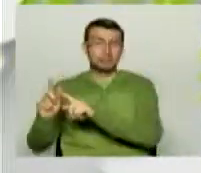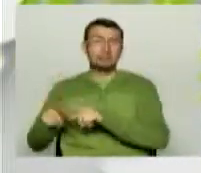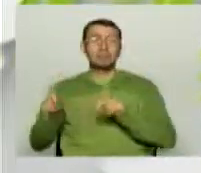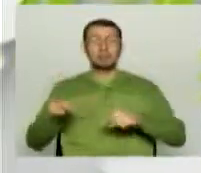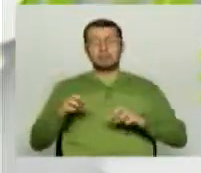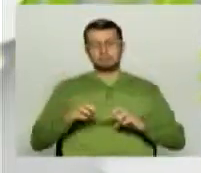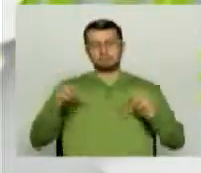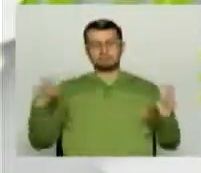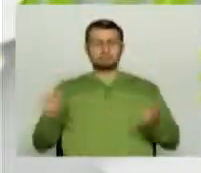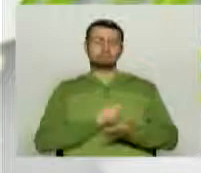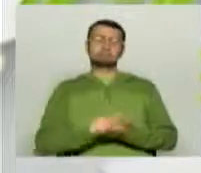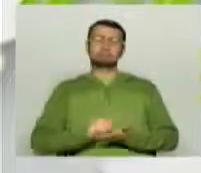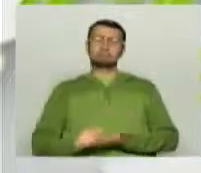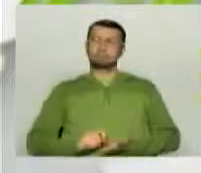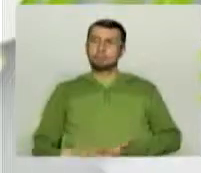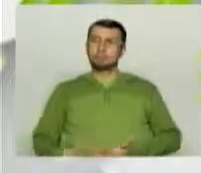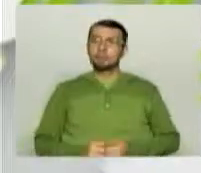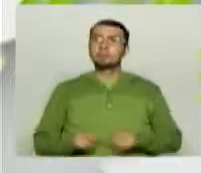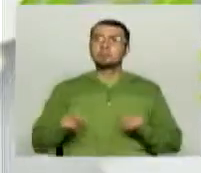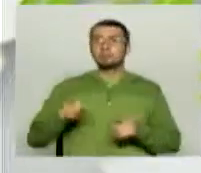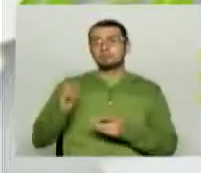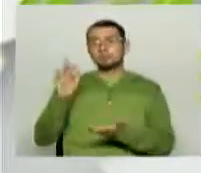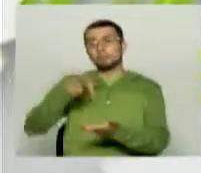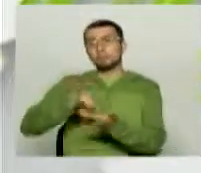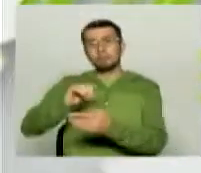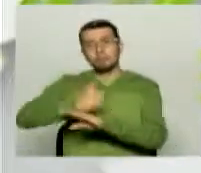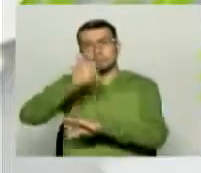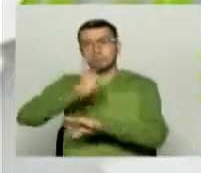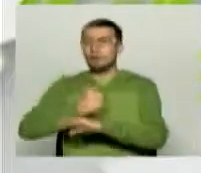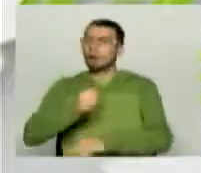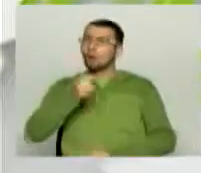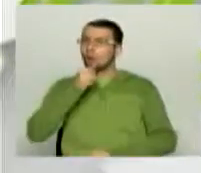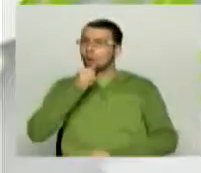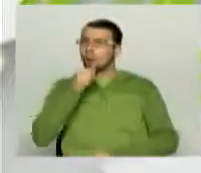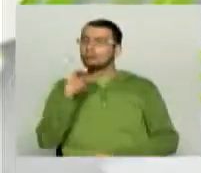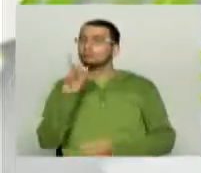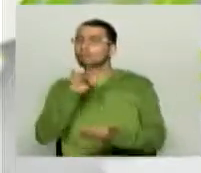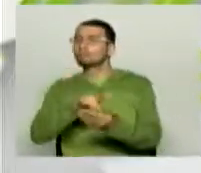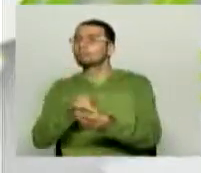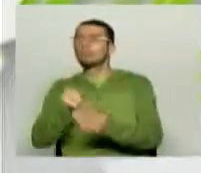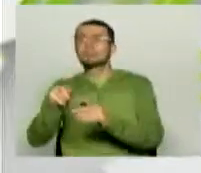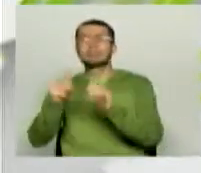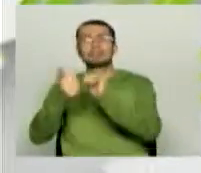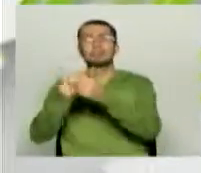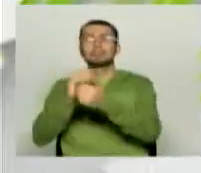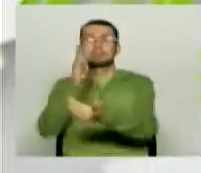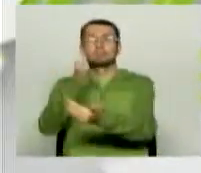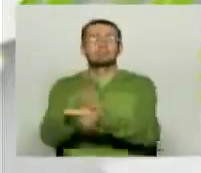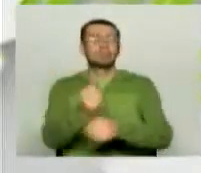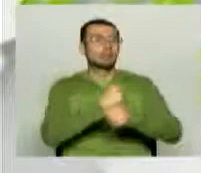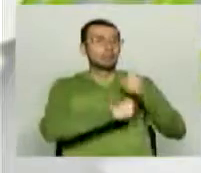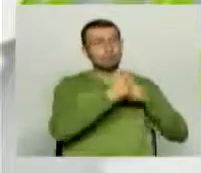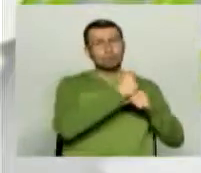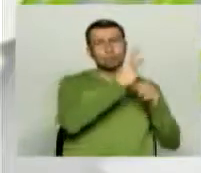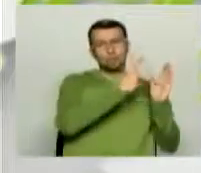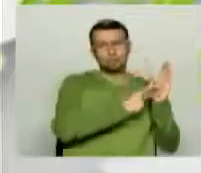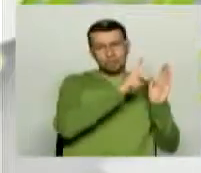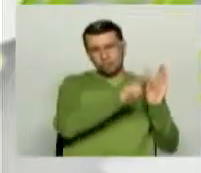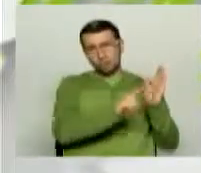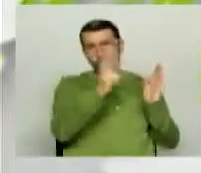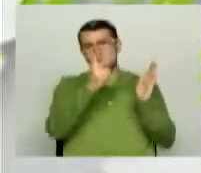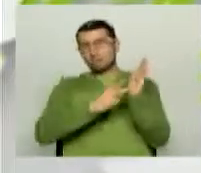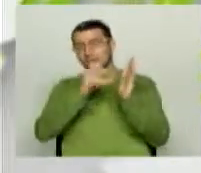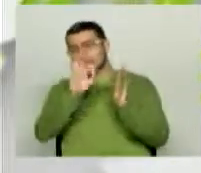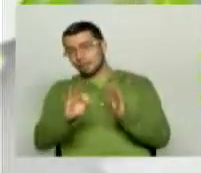también he hecho jefatura de prensa de eventos deportivos, trabajé en, por los años 2002, 2003, en la